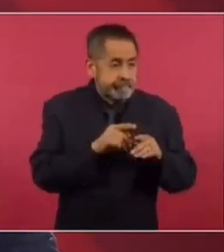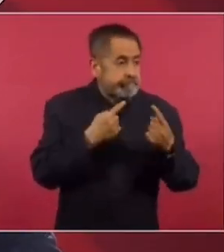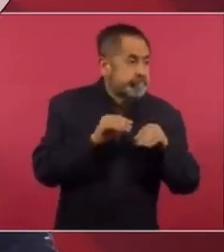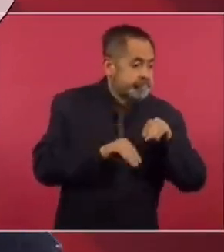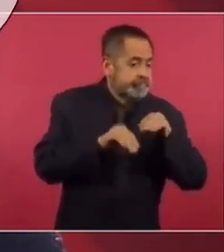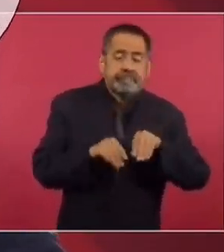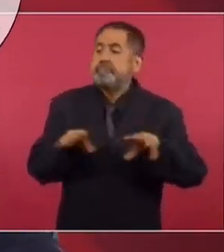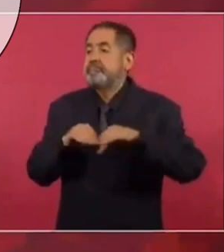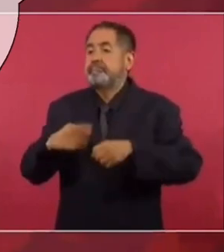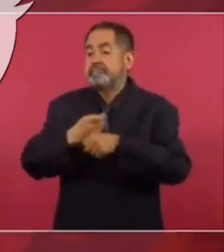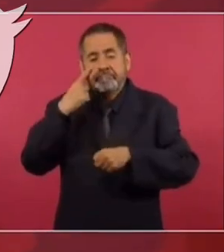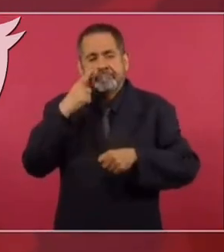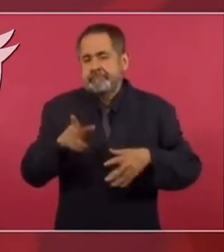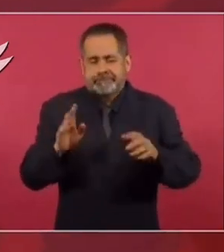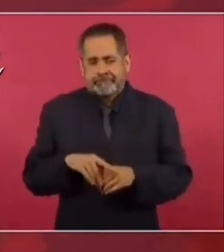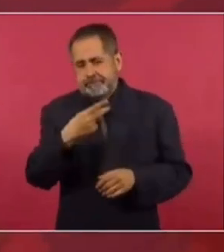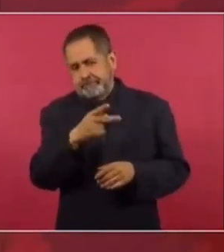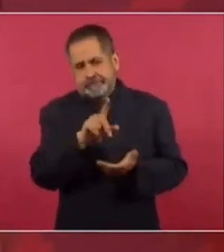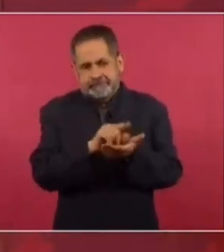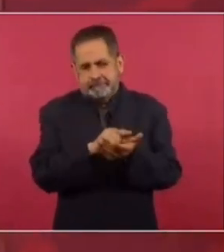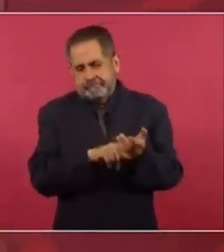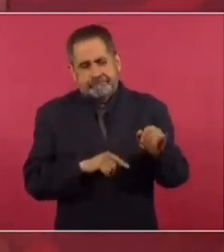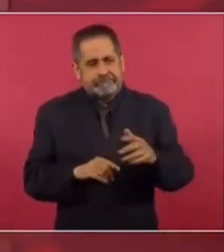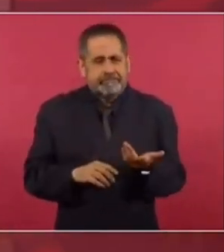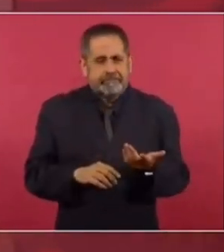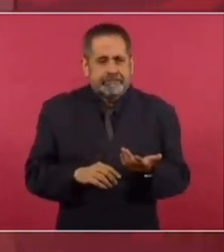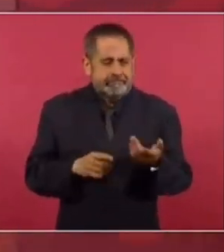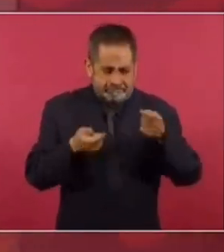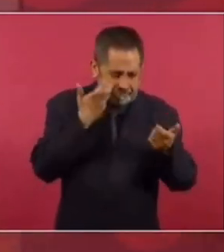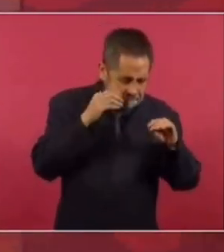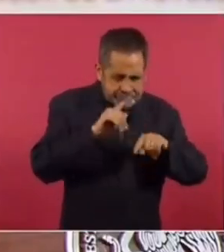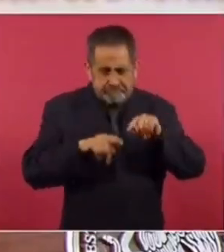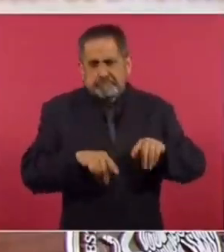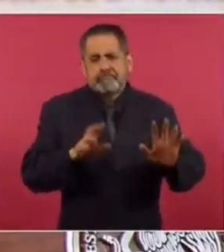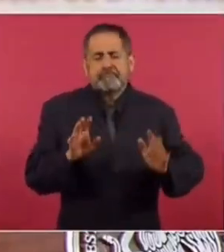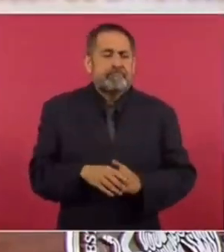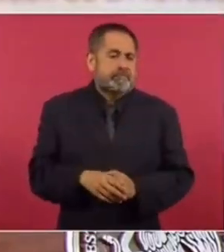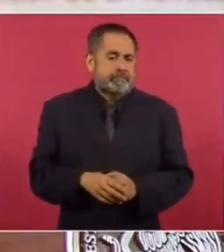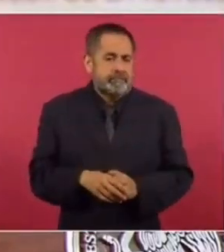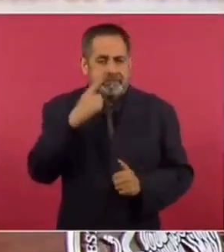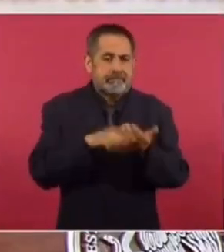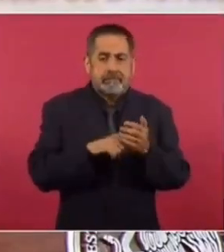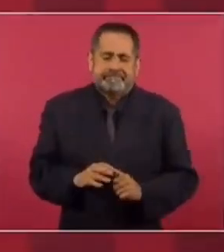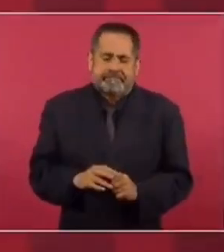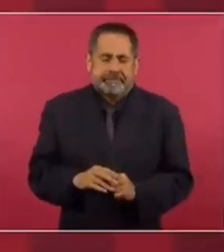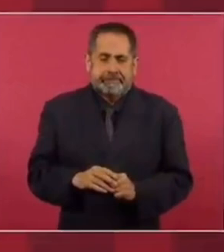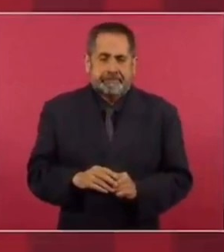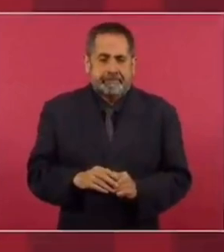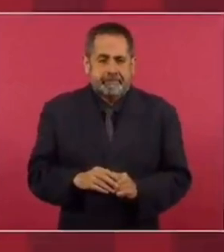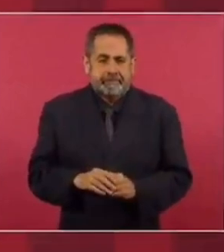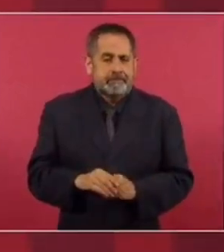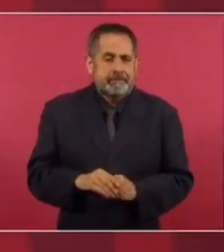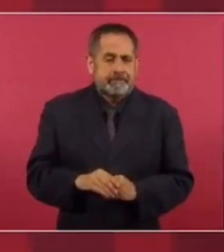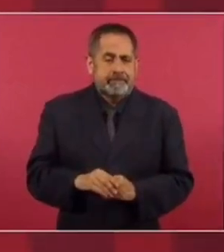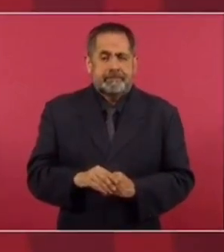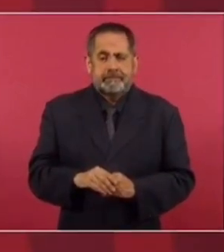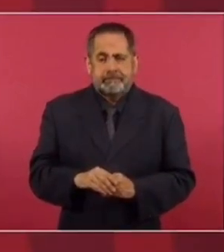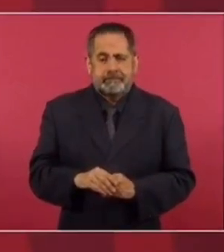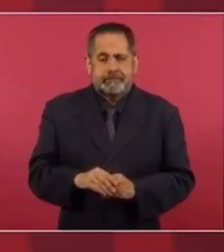sino que hay mecanismos de control, de manipulación para tener una noticia, vamos a decir,